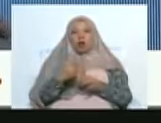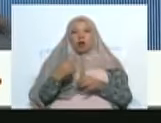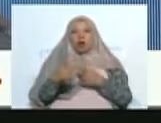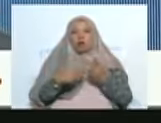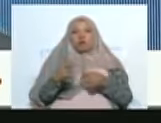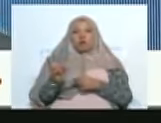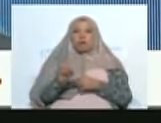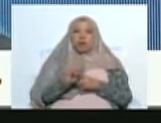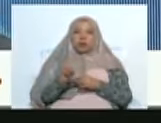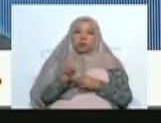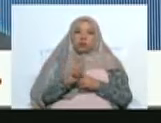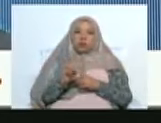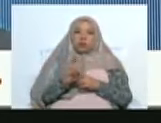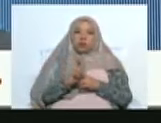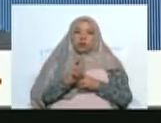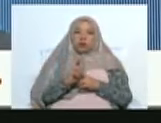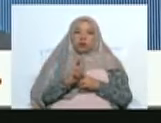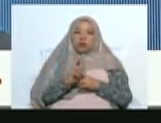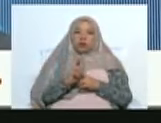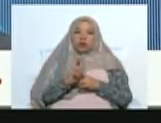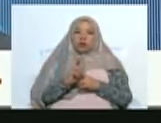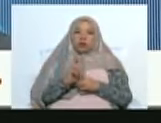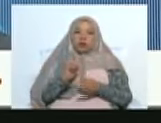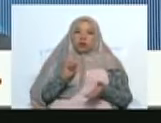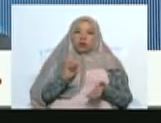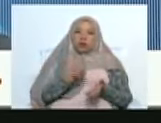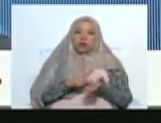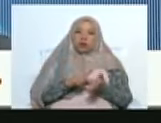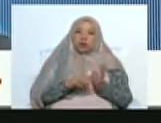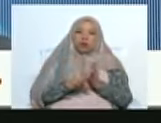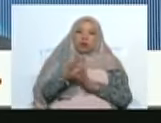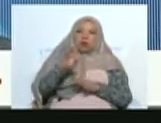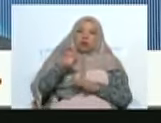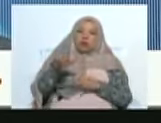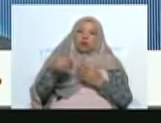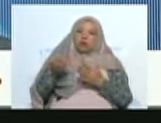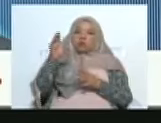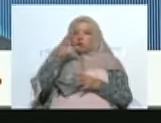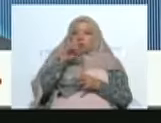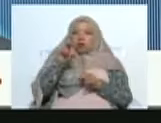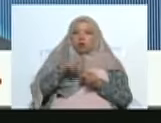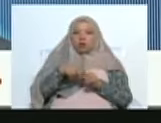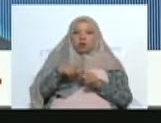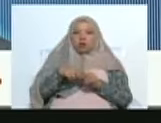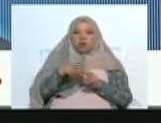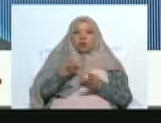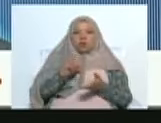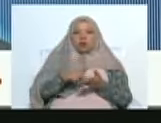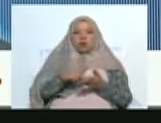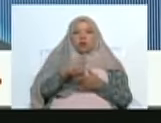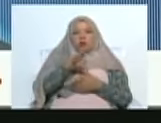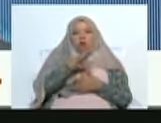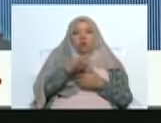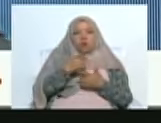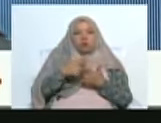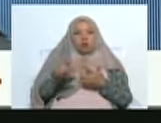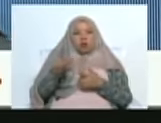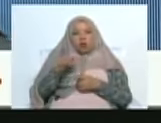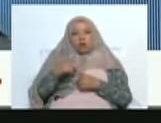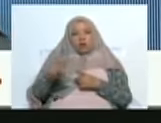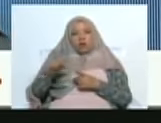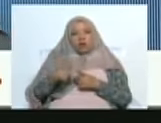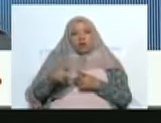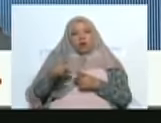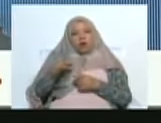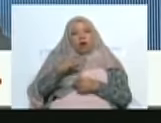Venezuela ante la UNESCO sobre zonas de negro, para que sea reconocido como patrimonio inmaterial y diversidad cultural por